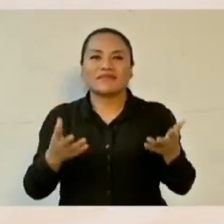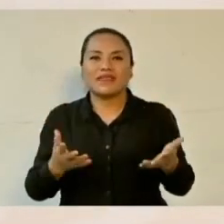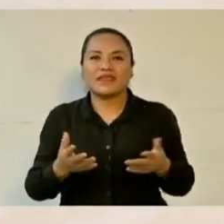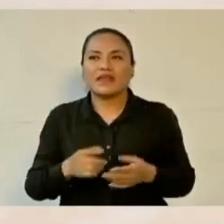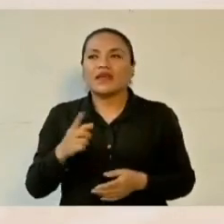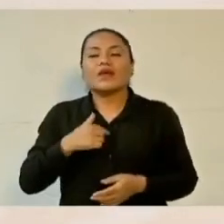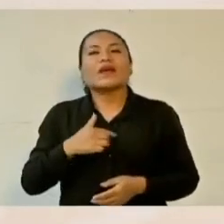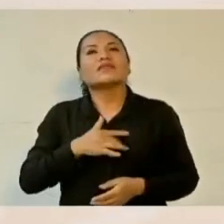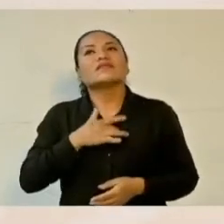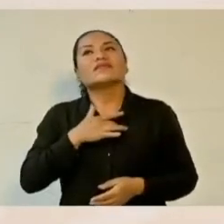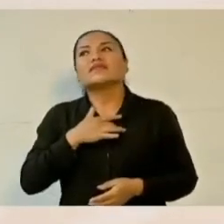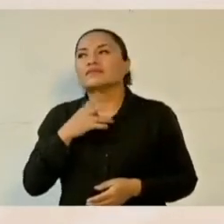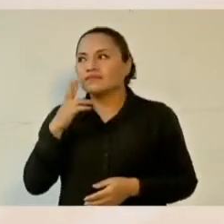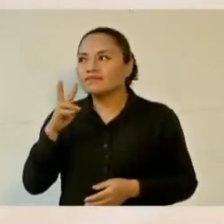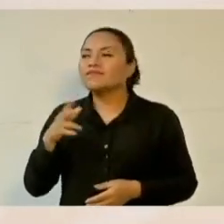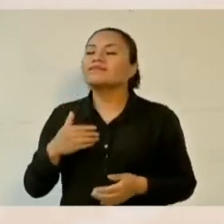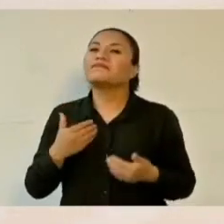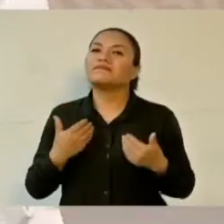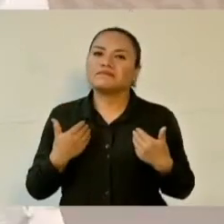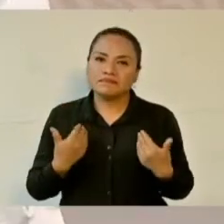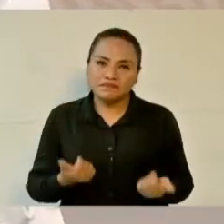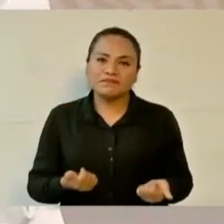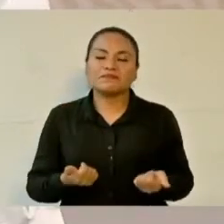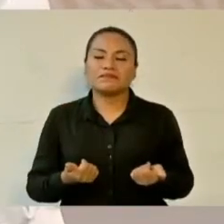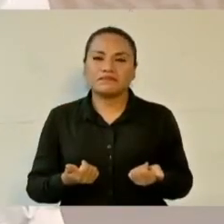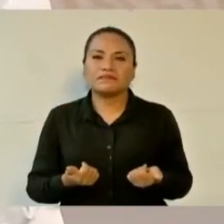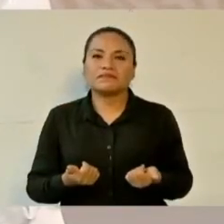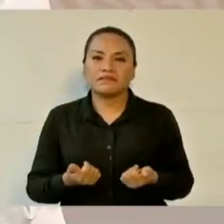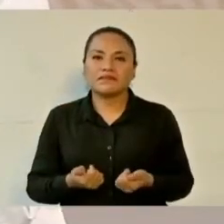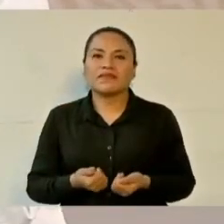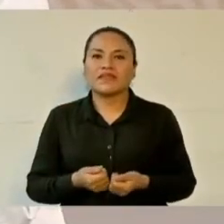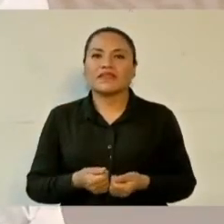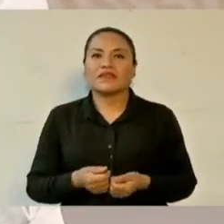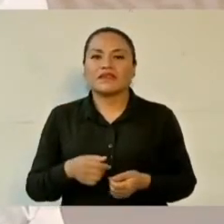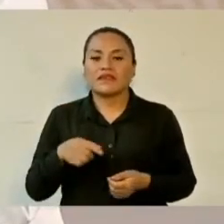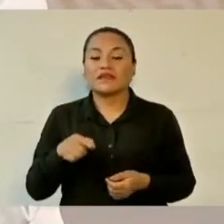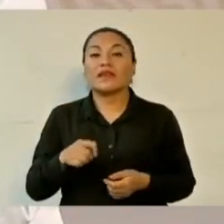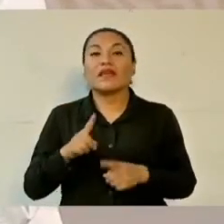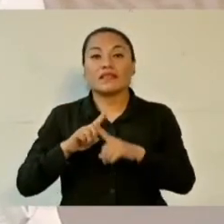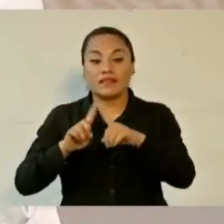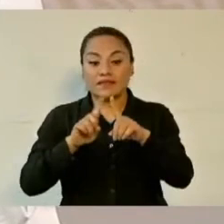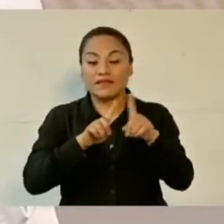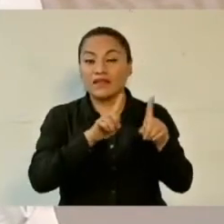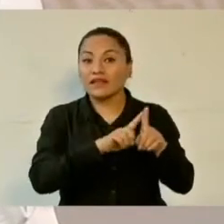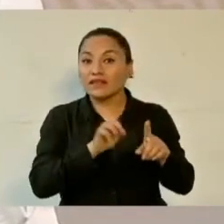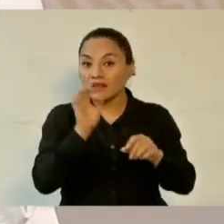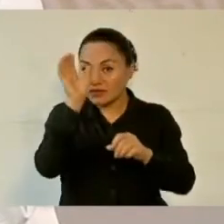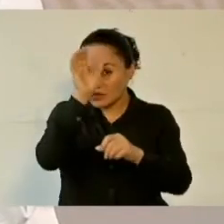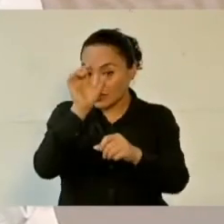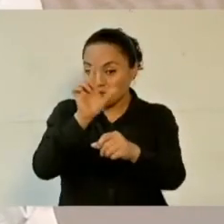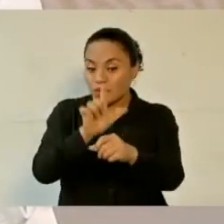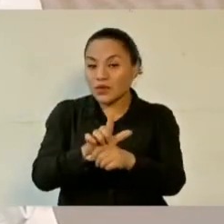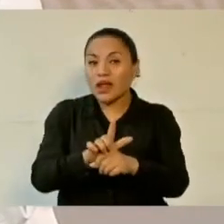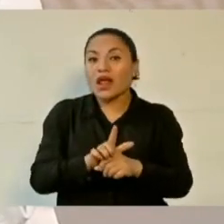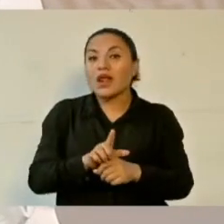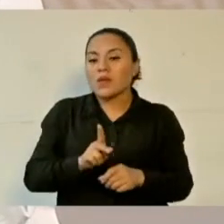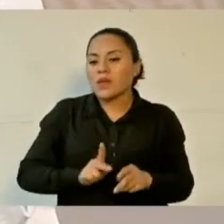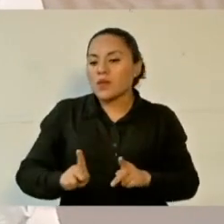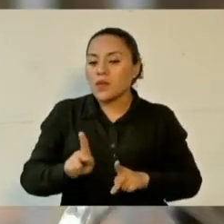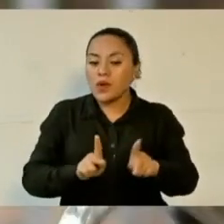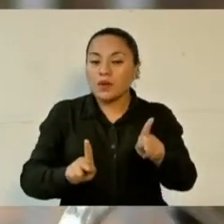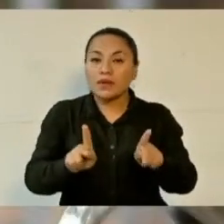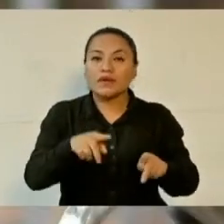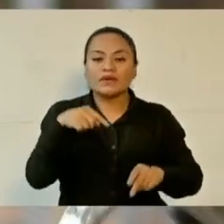percibe de la diversidad cultural de los pueblos de Oaxaca.